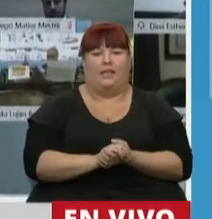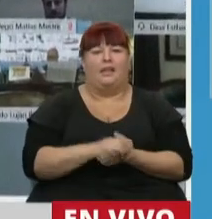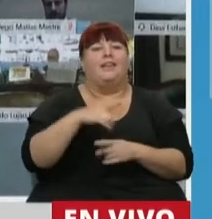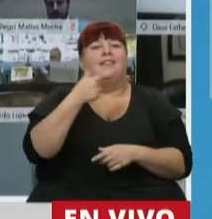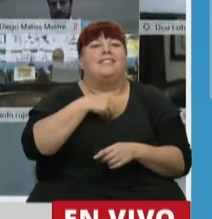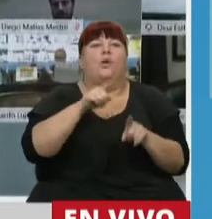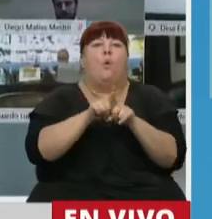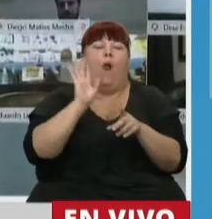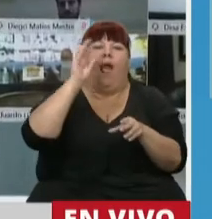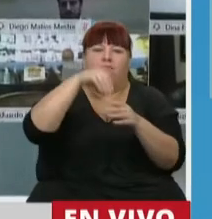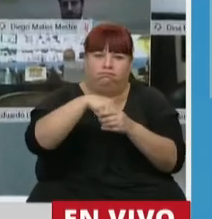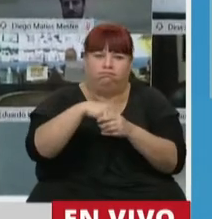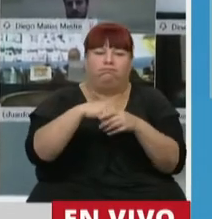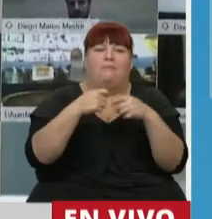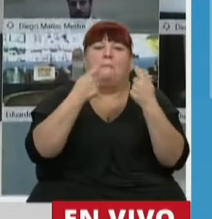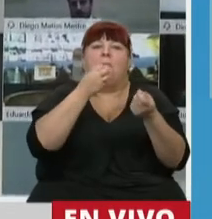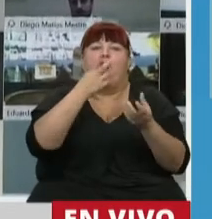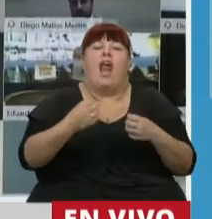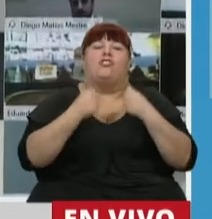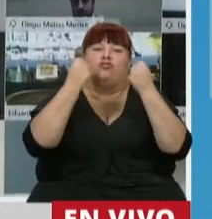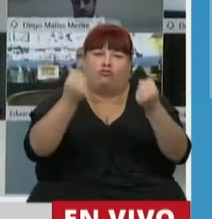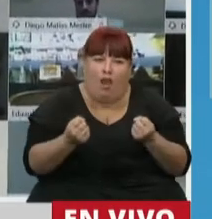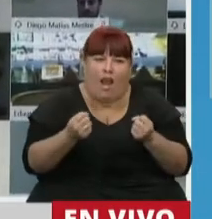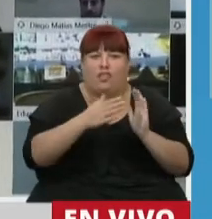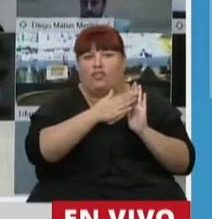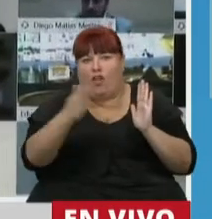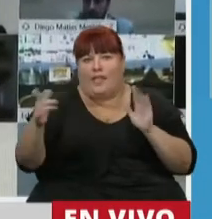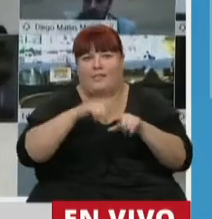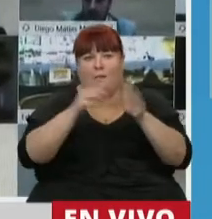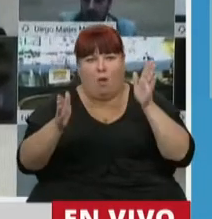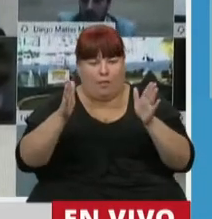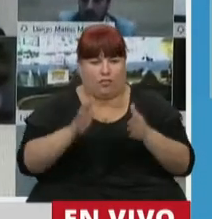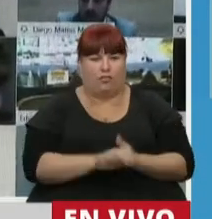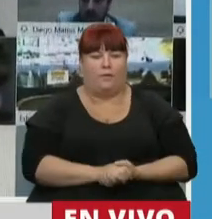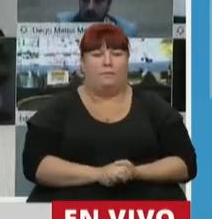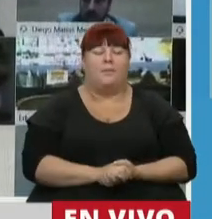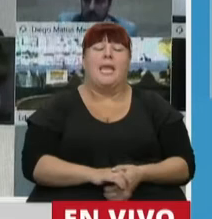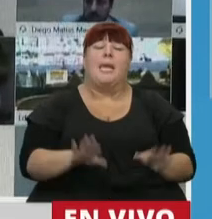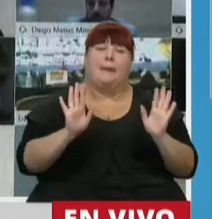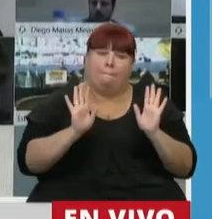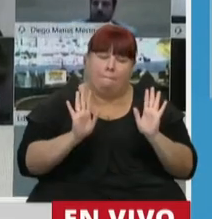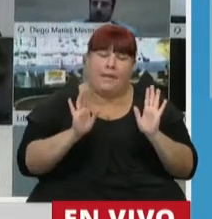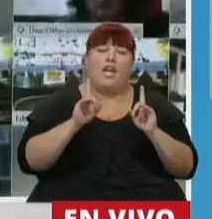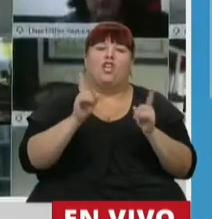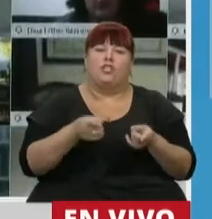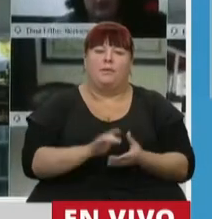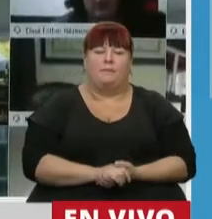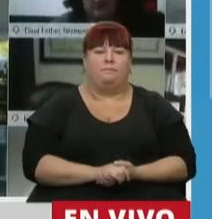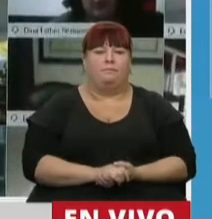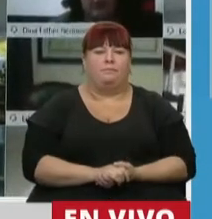sentirán considerados recompensados por el esfuerzo realizado en esta etapa. Pero quiero dejar